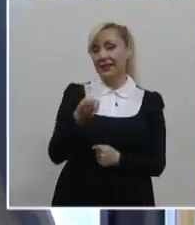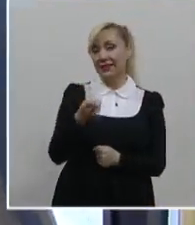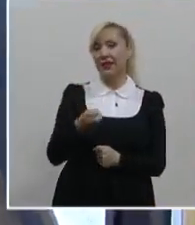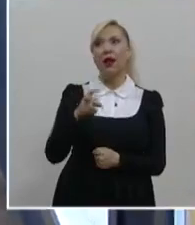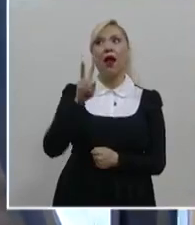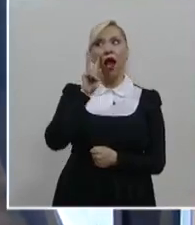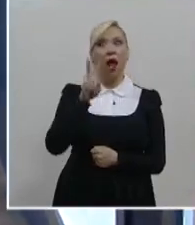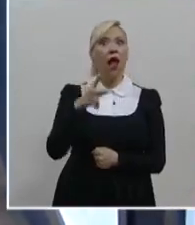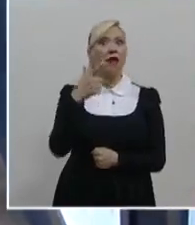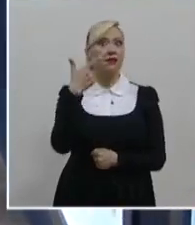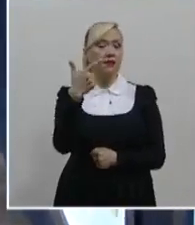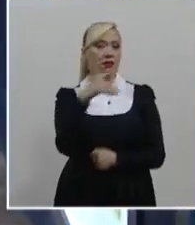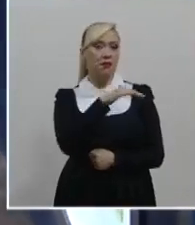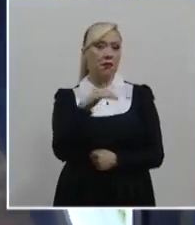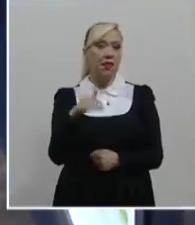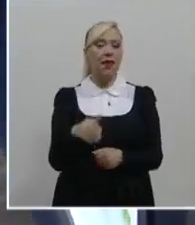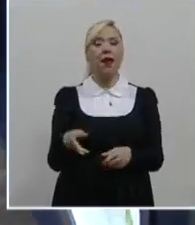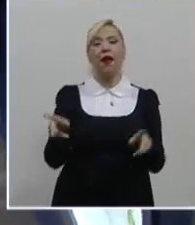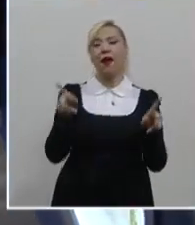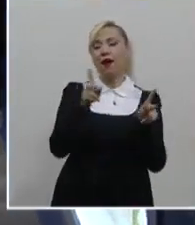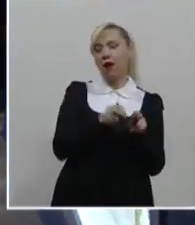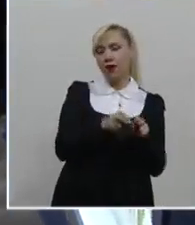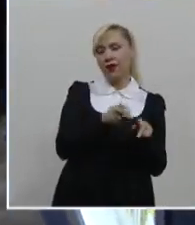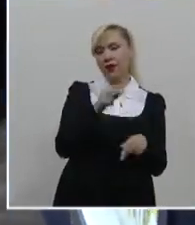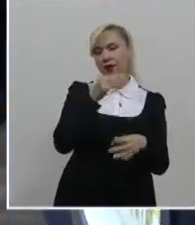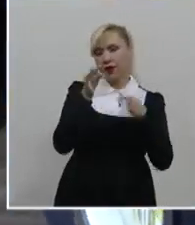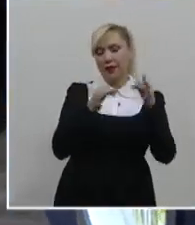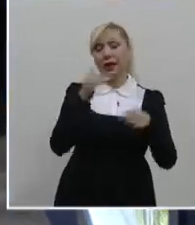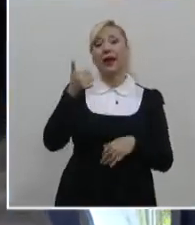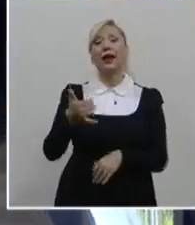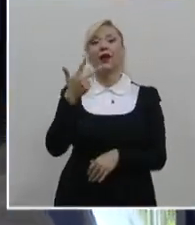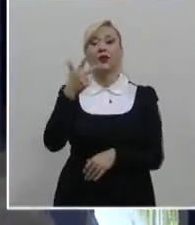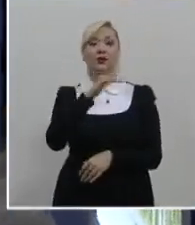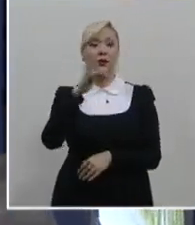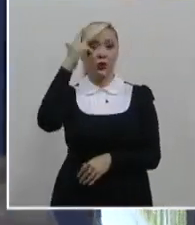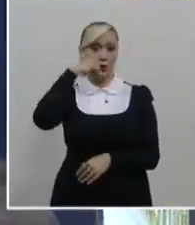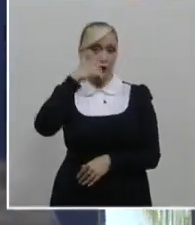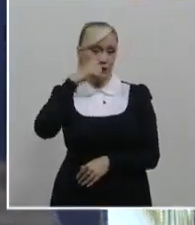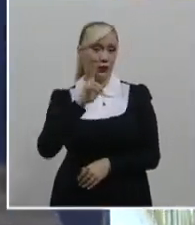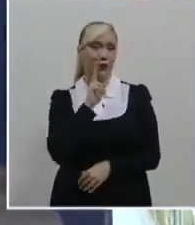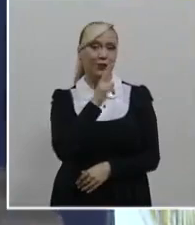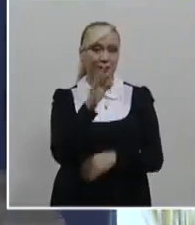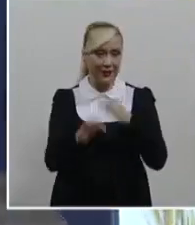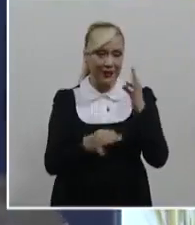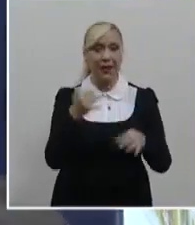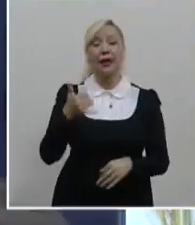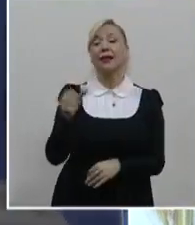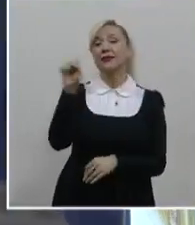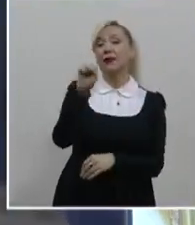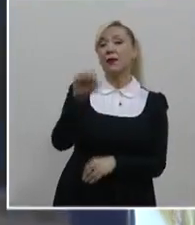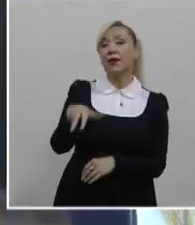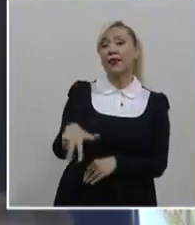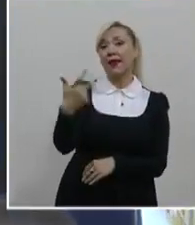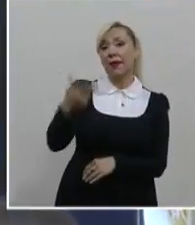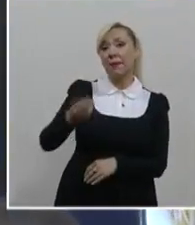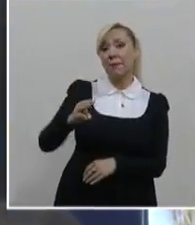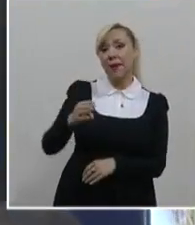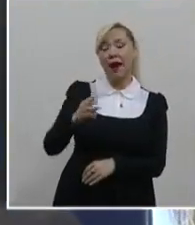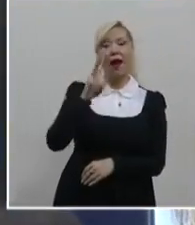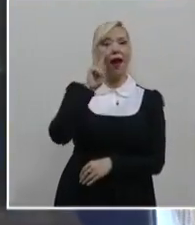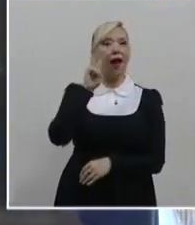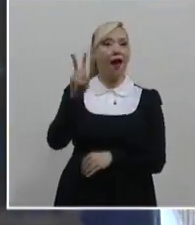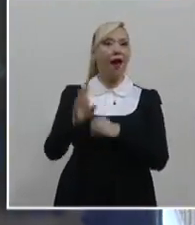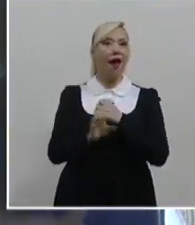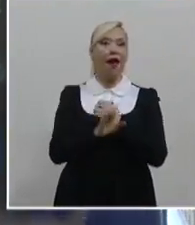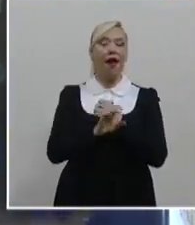No se pierda a las 19.30 el avance informativo y a las 20.30 horas el noticiero nocturno. También este sábado 13 de mayo le invitamos al estreno